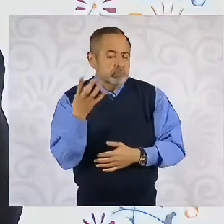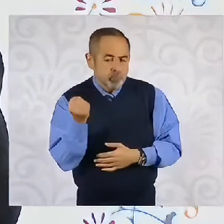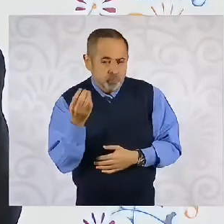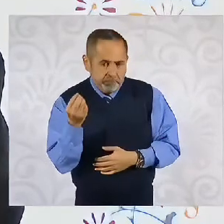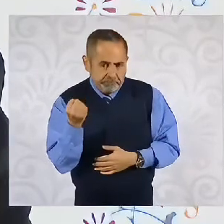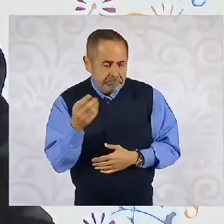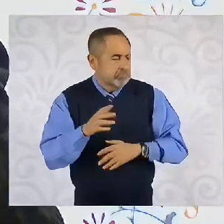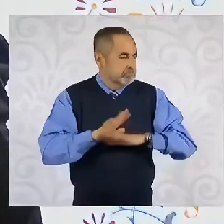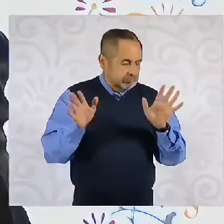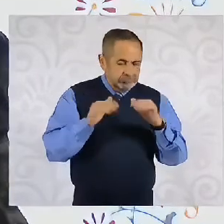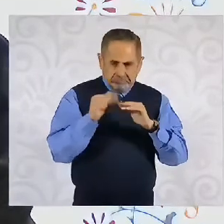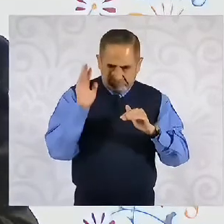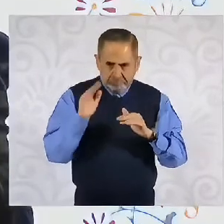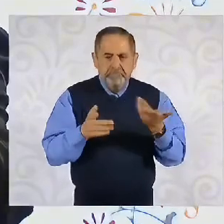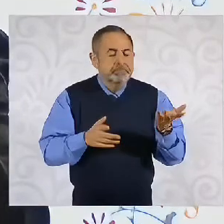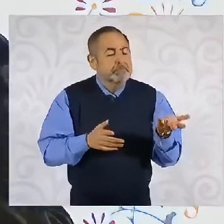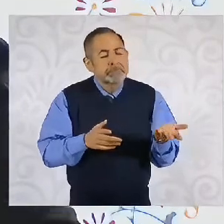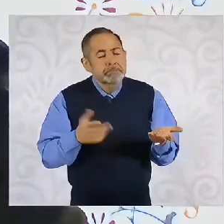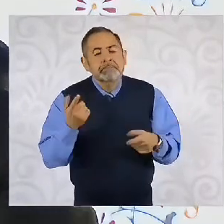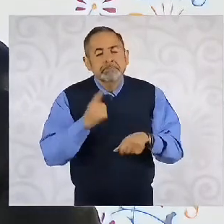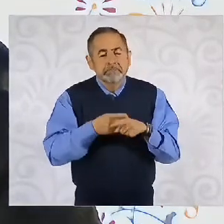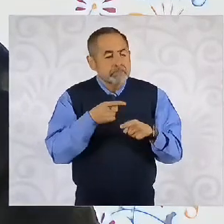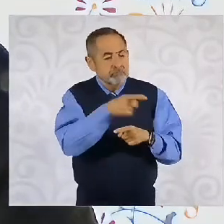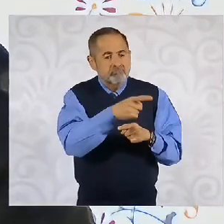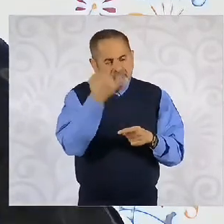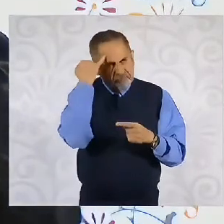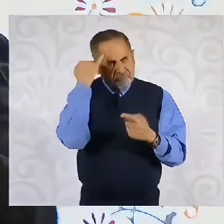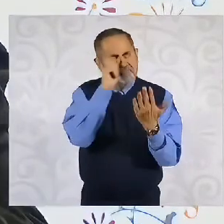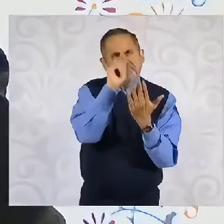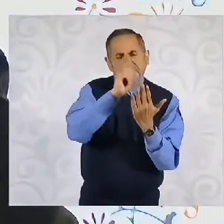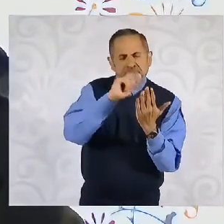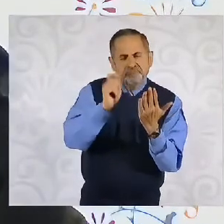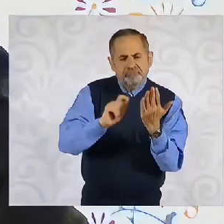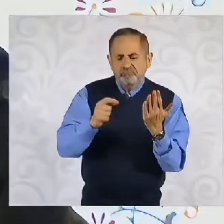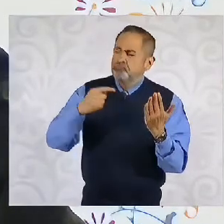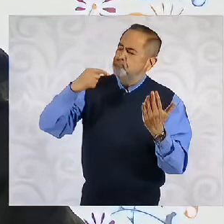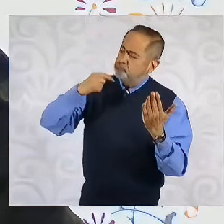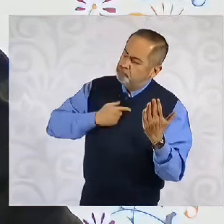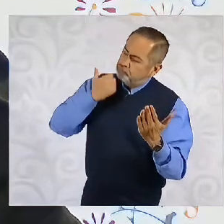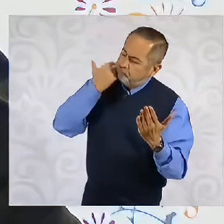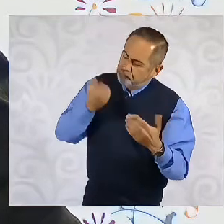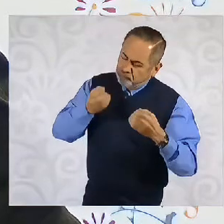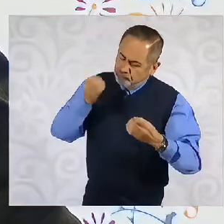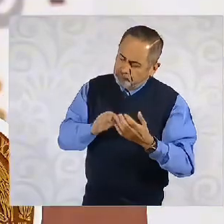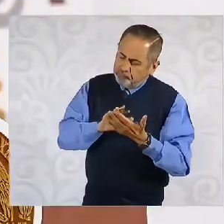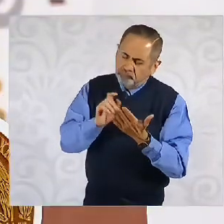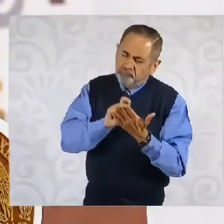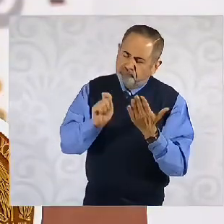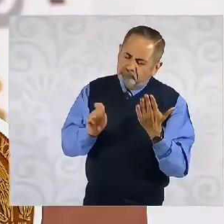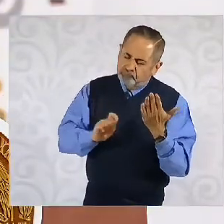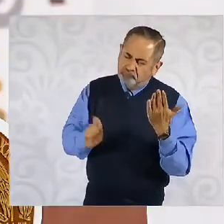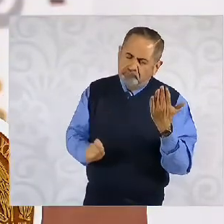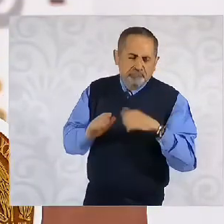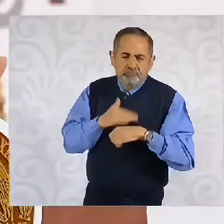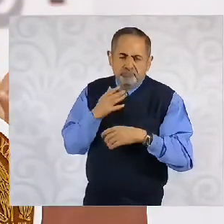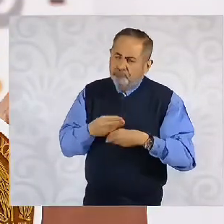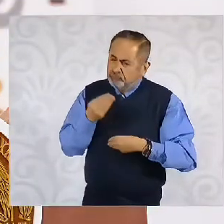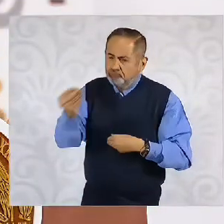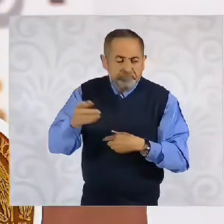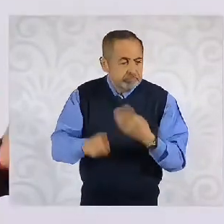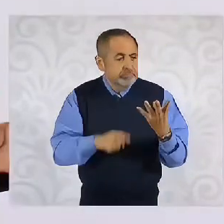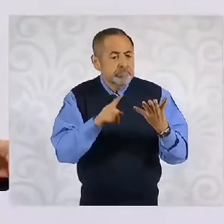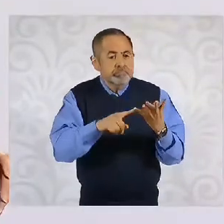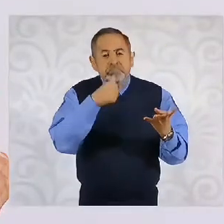¿Qué más? Que hagan un ensayo, que diga ¿por qué quiero ser juez? ¿Qué más? Cartas de